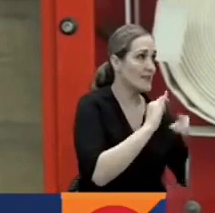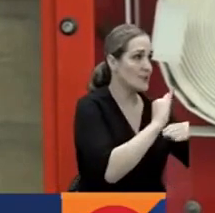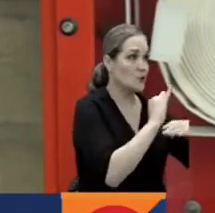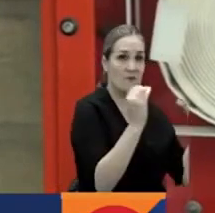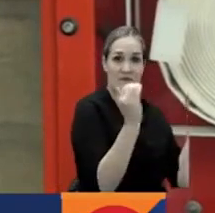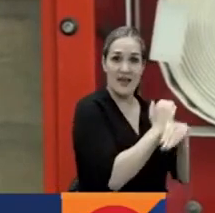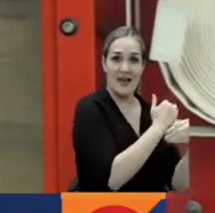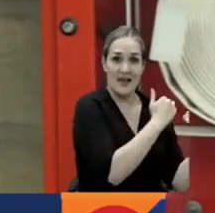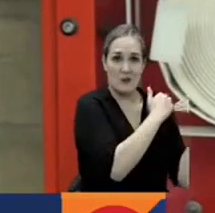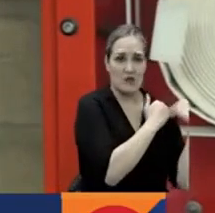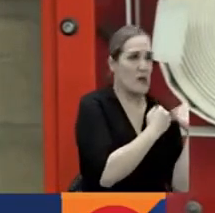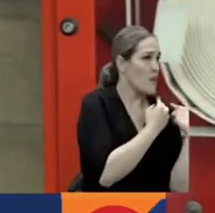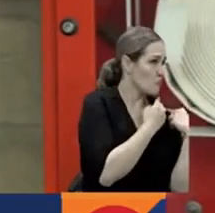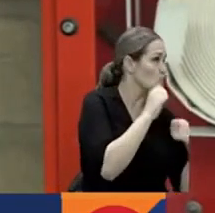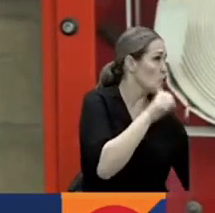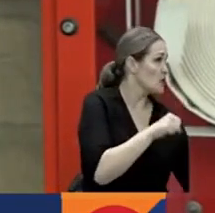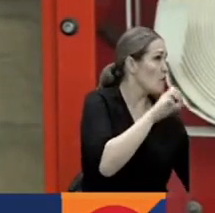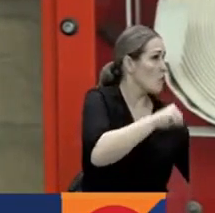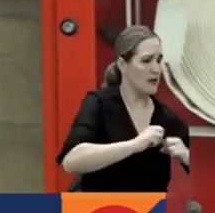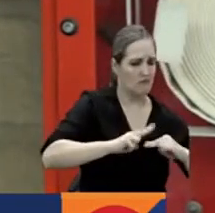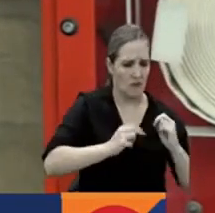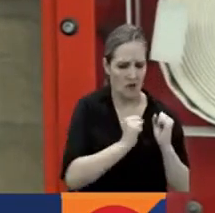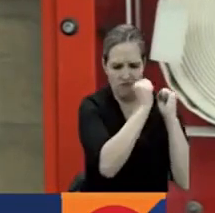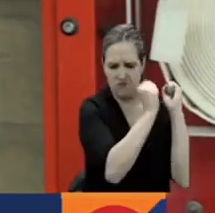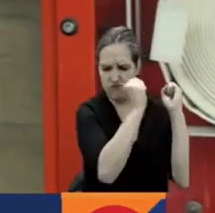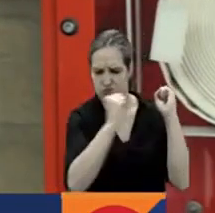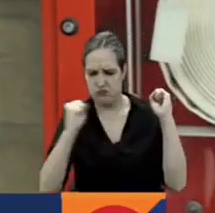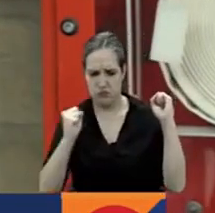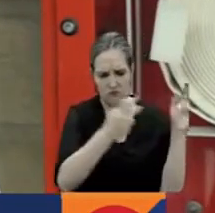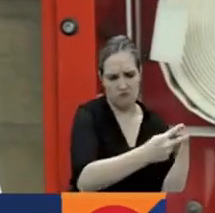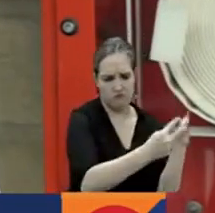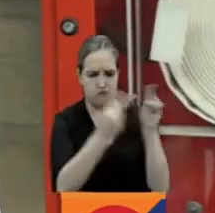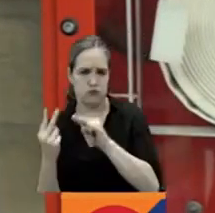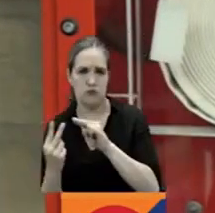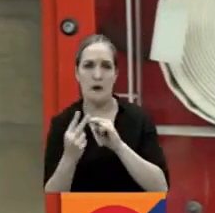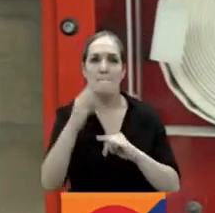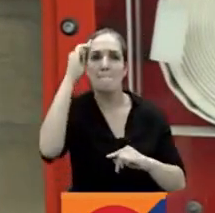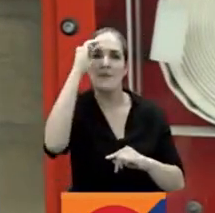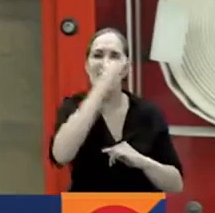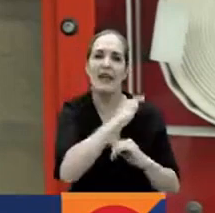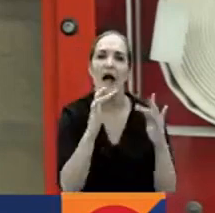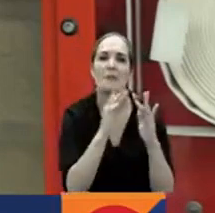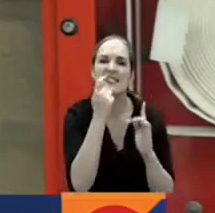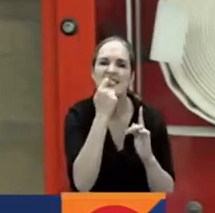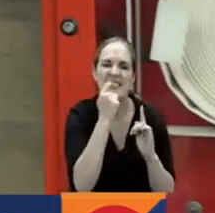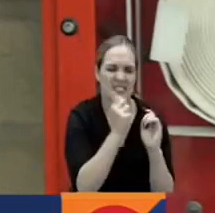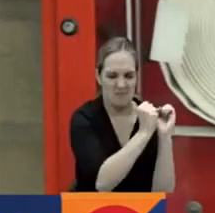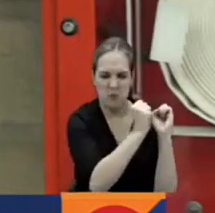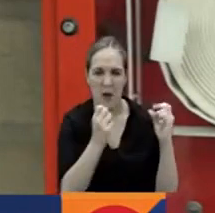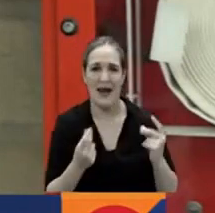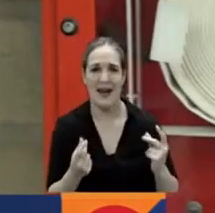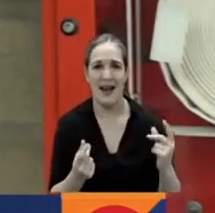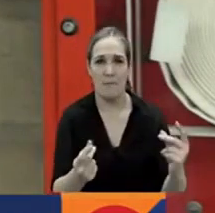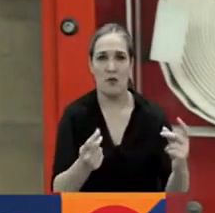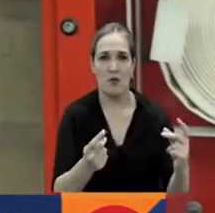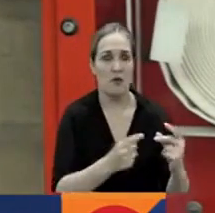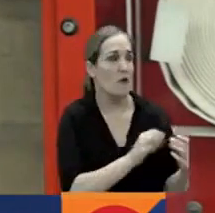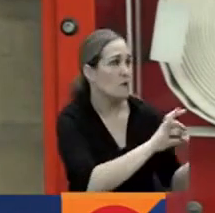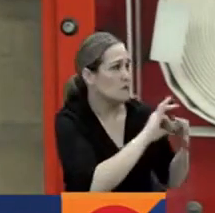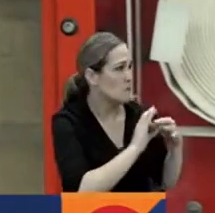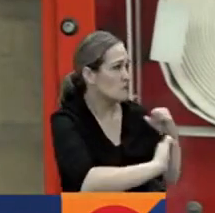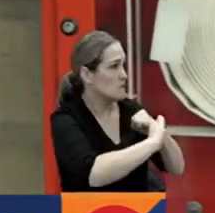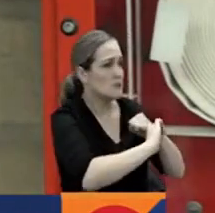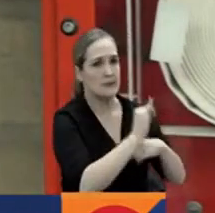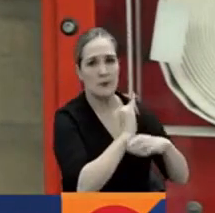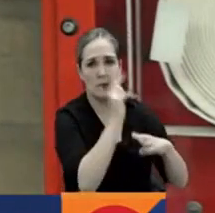puente militar sobre la troncal central del norte vía administrada por el Instituto Nacional de Vías para